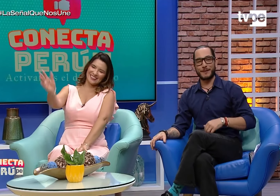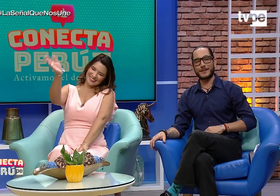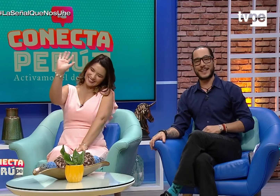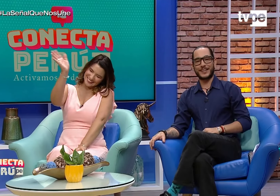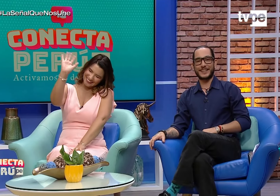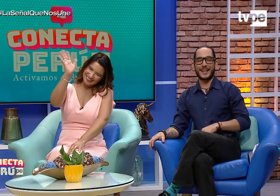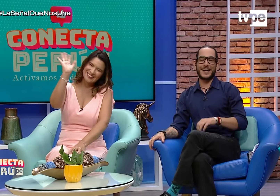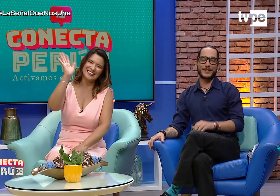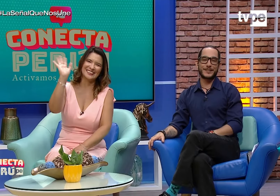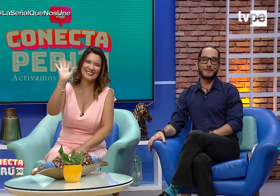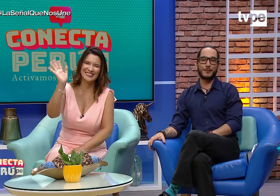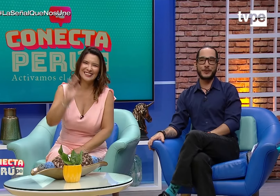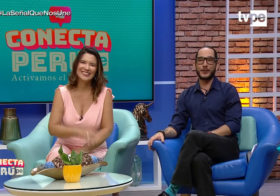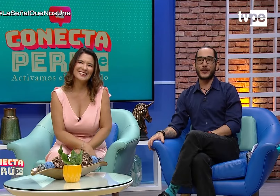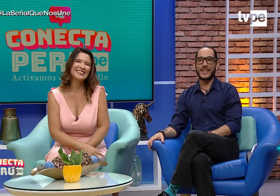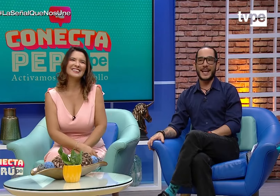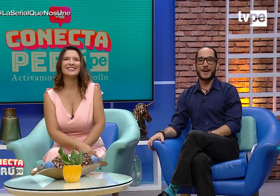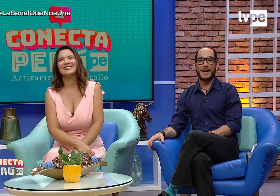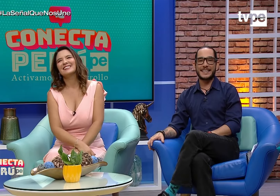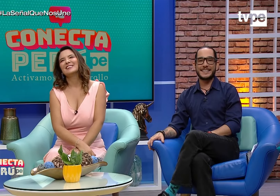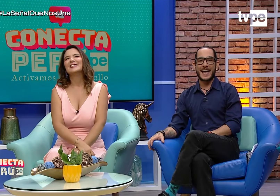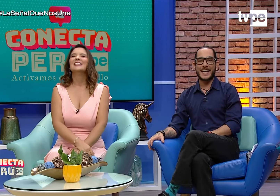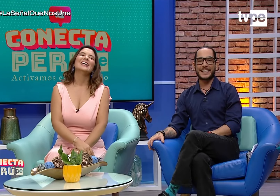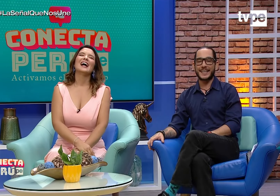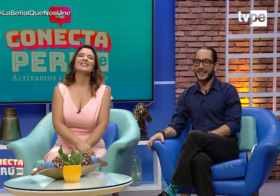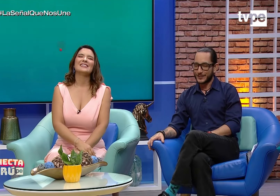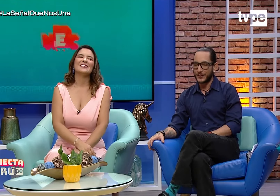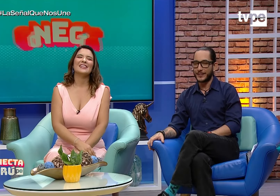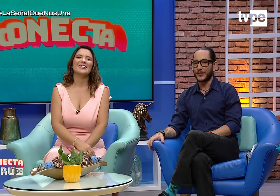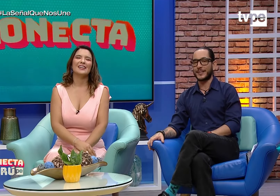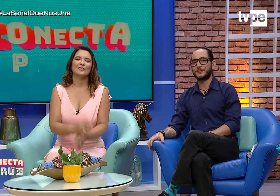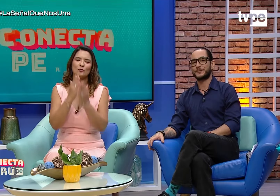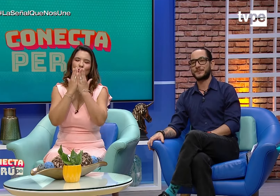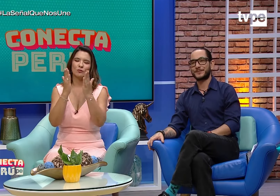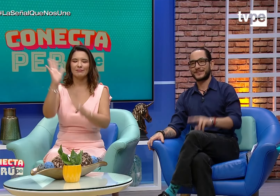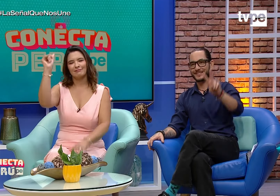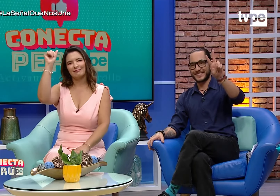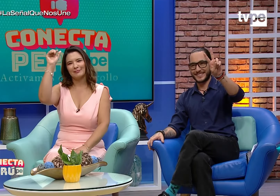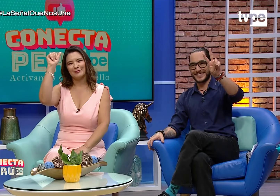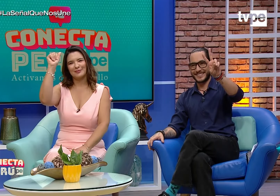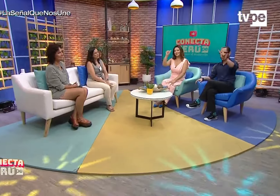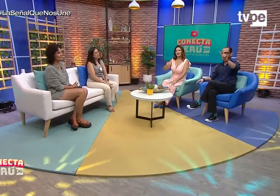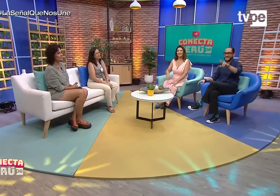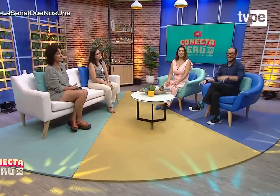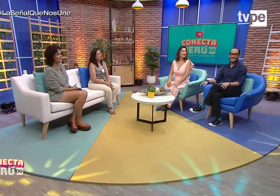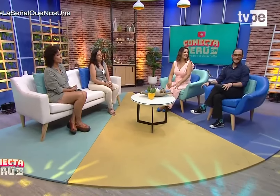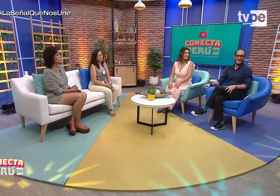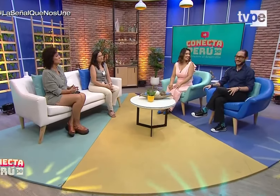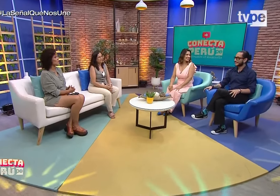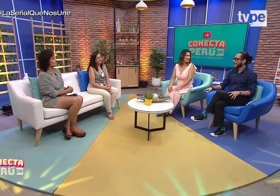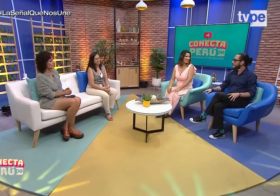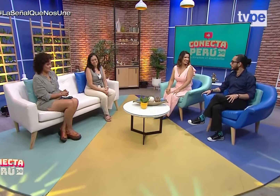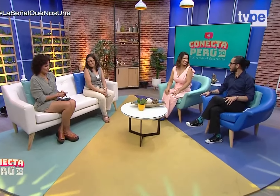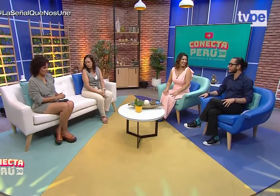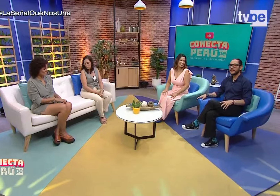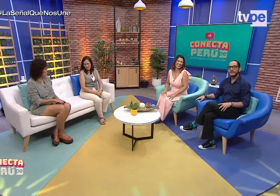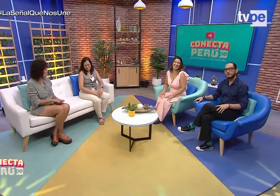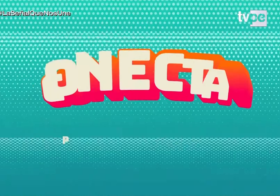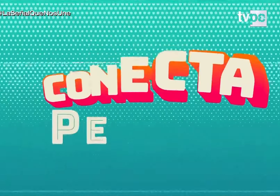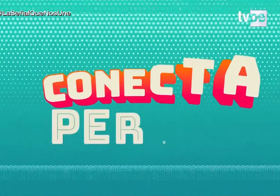Mañana nos volvemos a encontrar a las 11 en punto de la mañana. Hasta mañana. Ya,